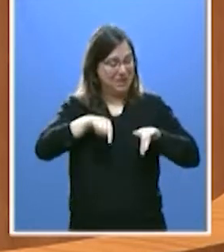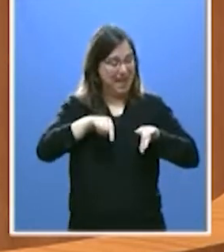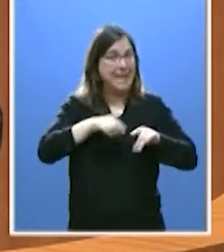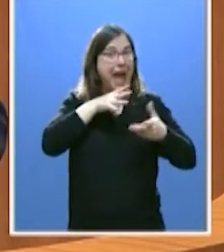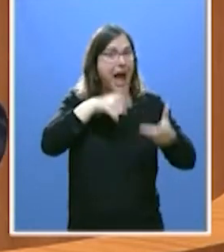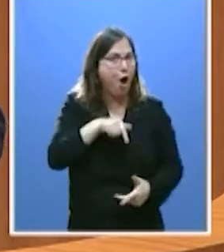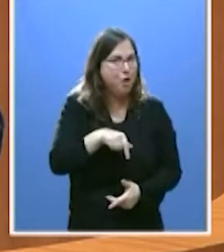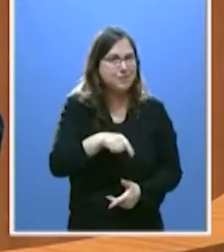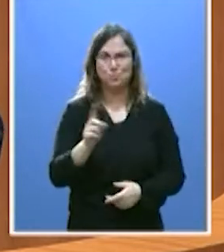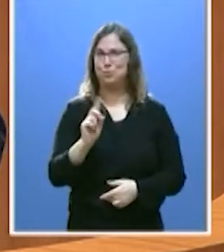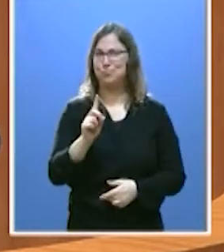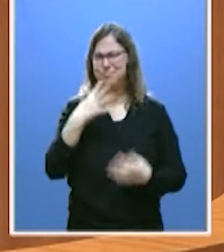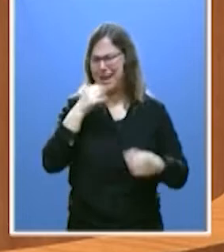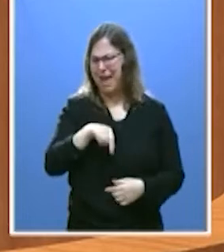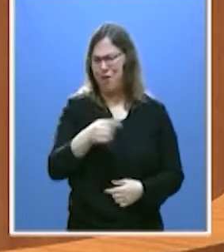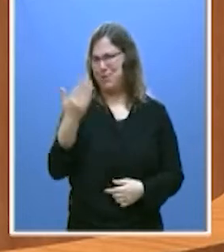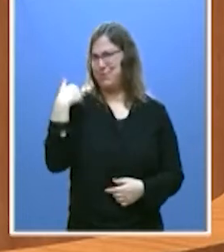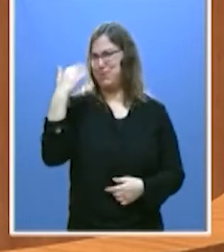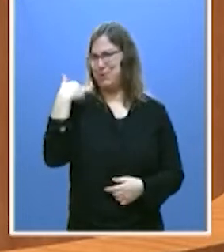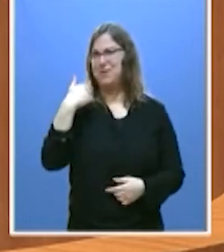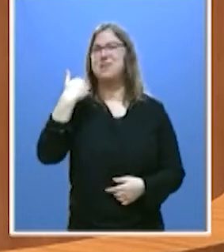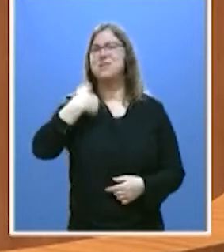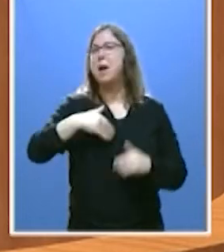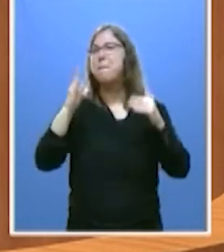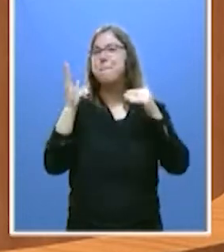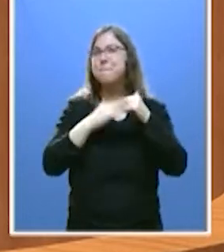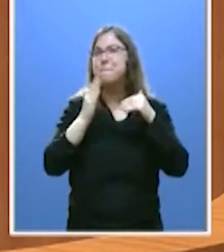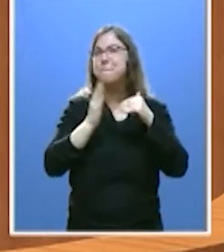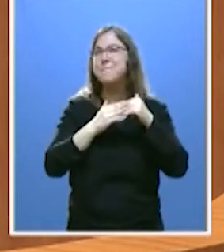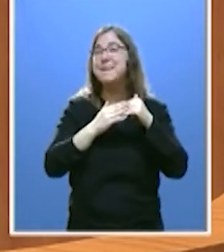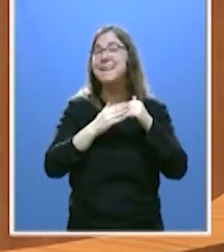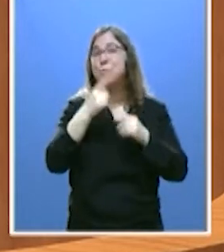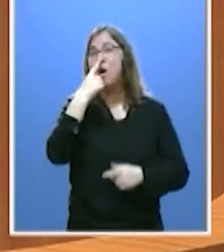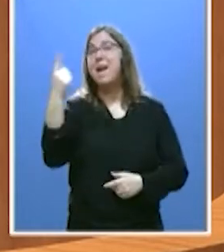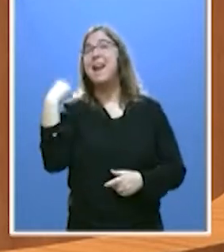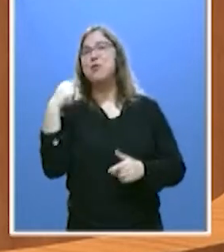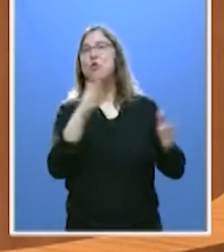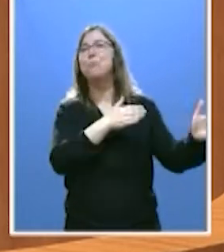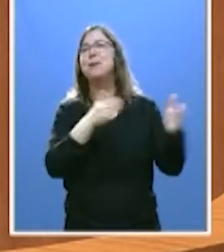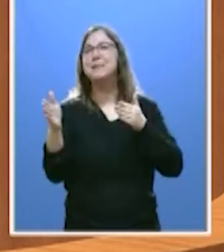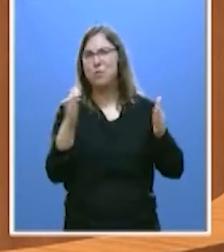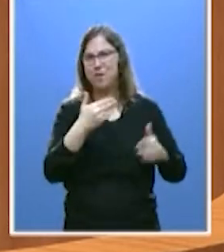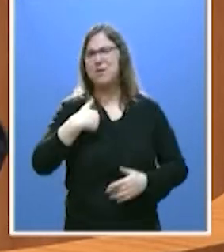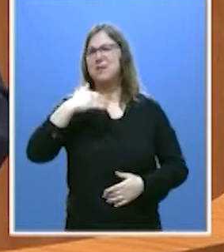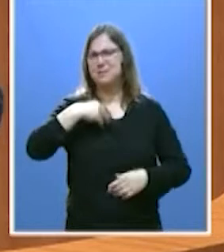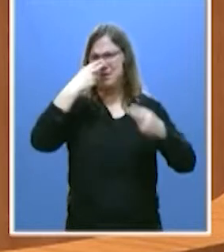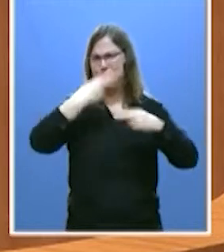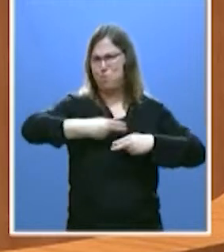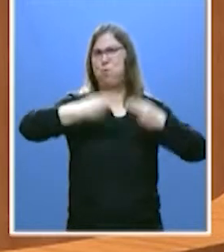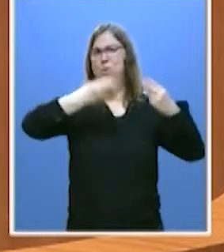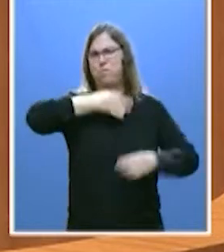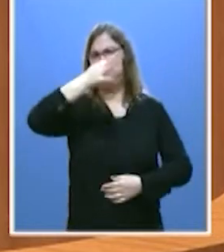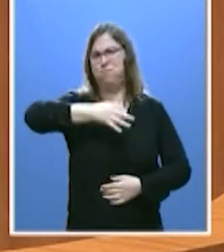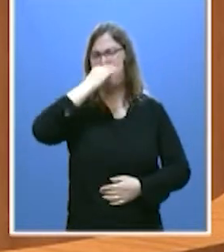este momento. Esta moción lleva al menos fraguada desde marzo del año pasado, donde ya hay declaraciones públicas a este respecto.